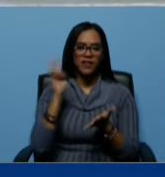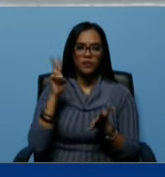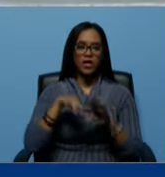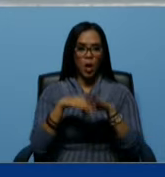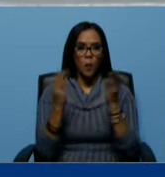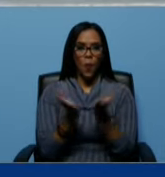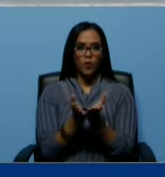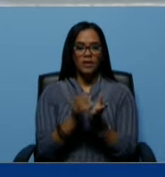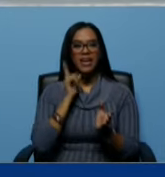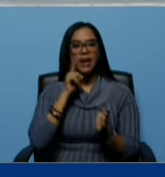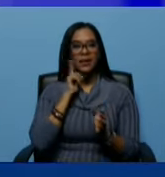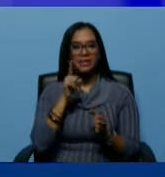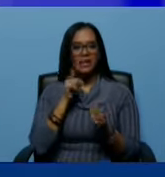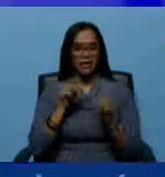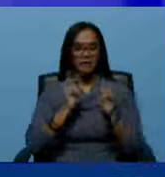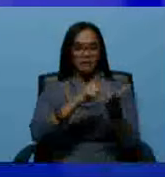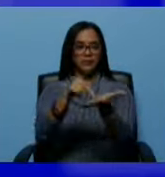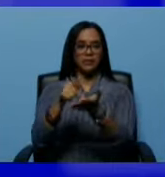la mentira le llega a un gentío